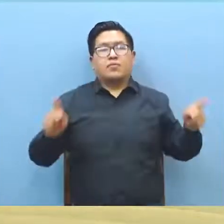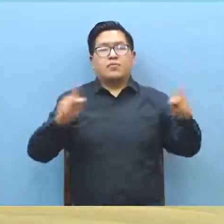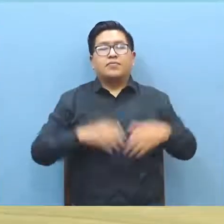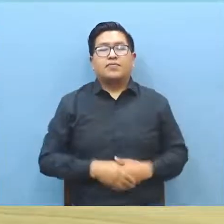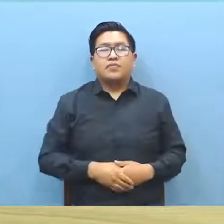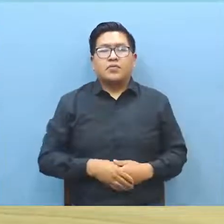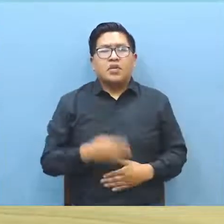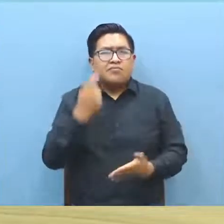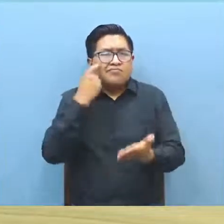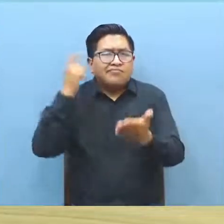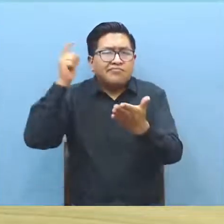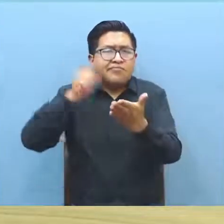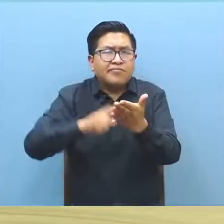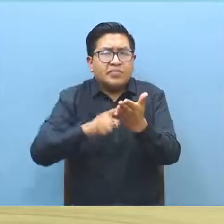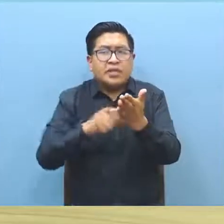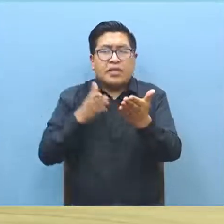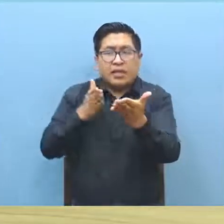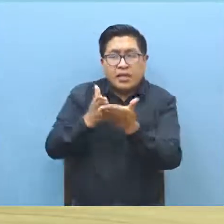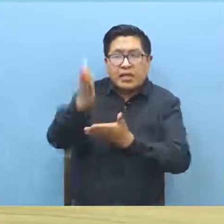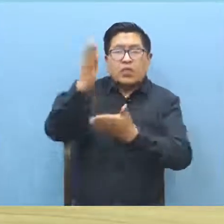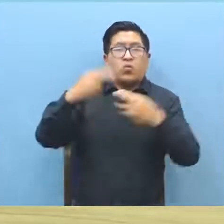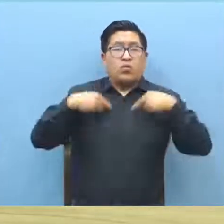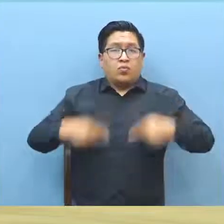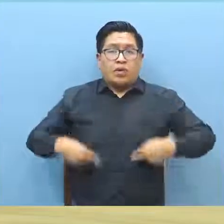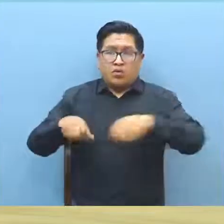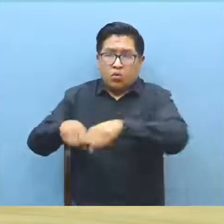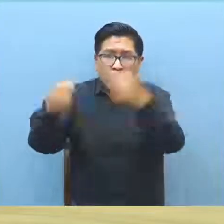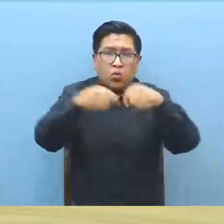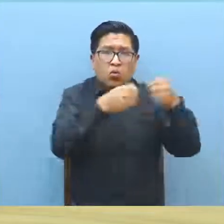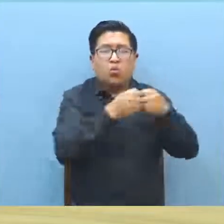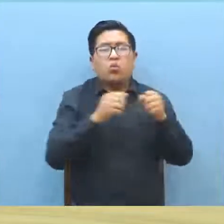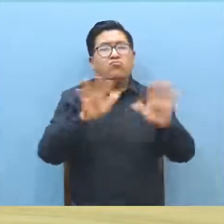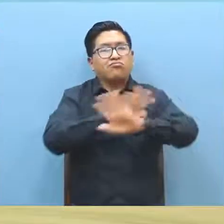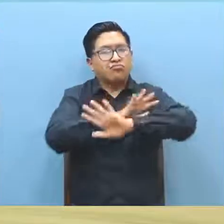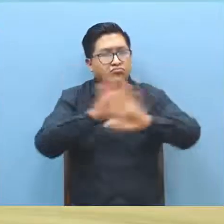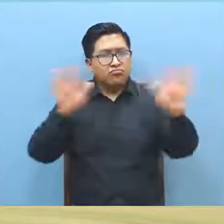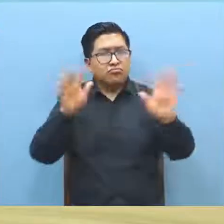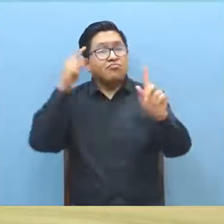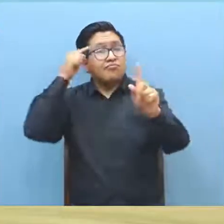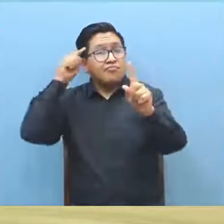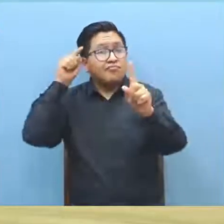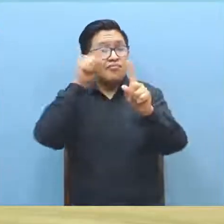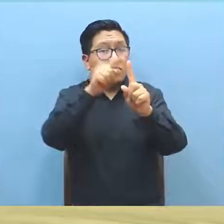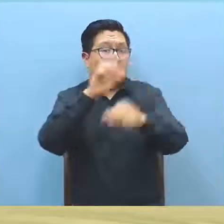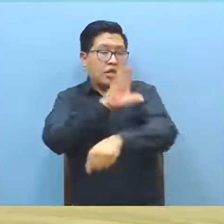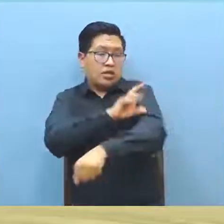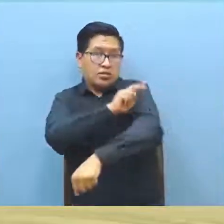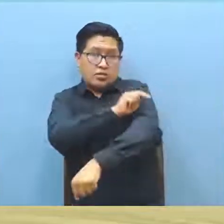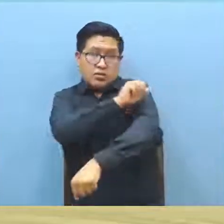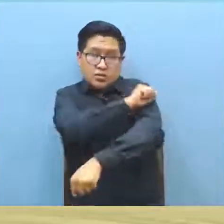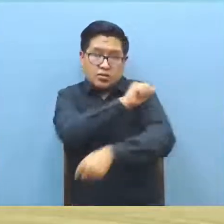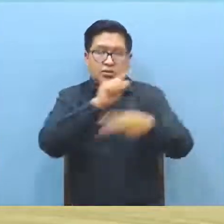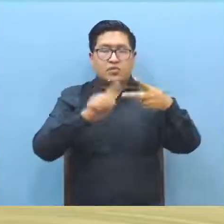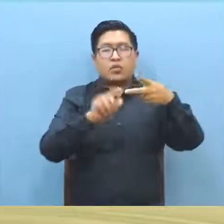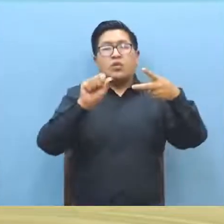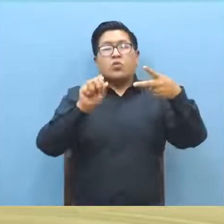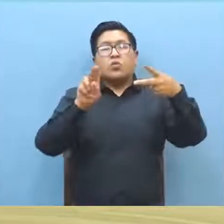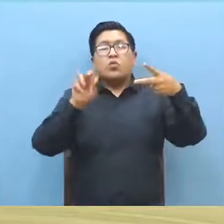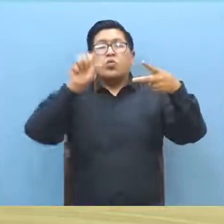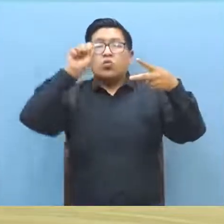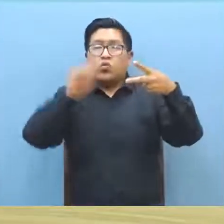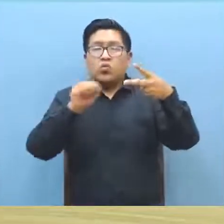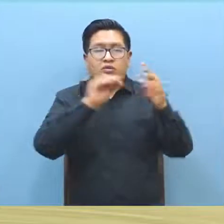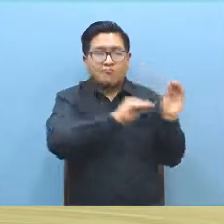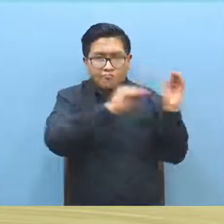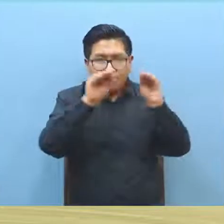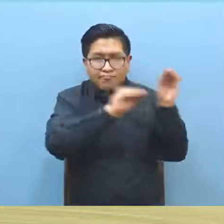de evitar hechos de vulneración de derechos por la falta de actualización del sistema de información de afiliados a la Caja Nacional de Salud y del Seguro Universal de Salud, la